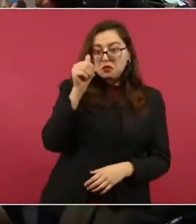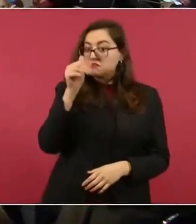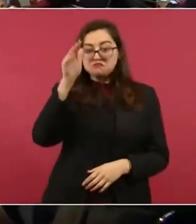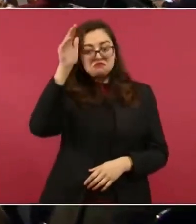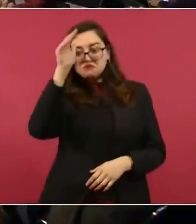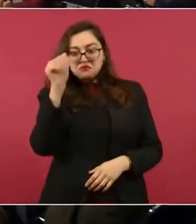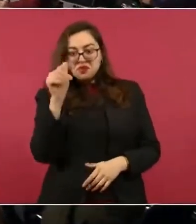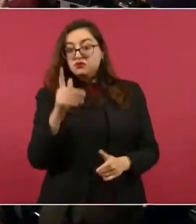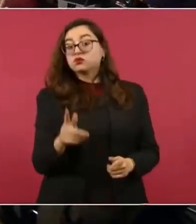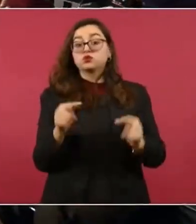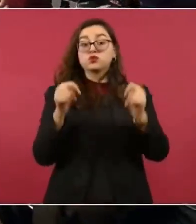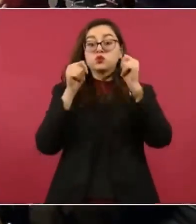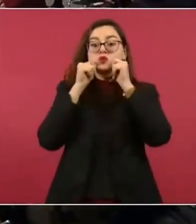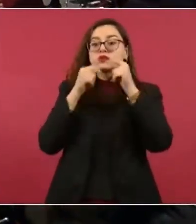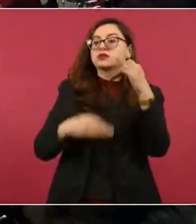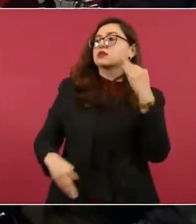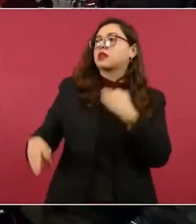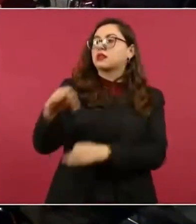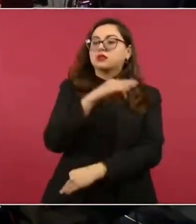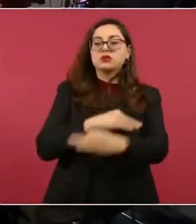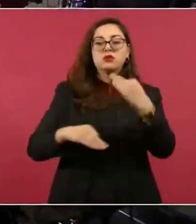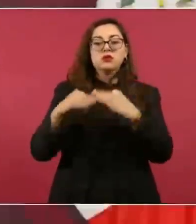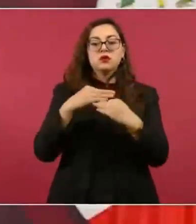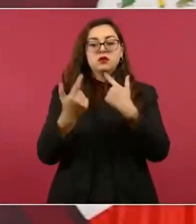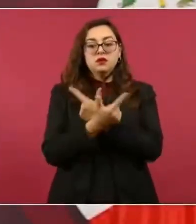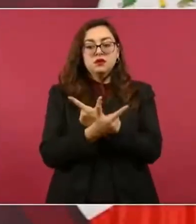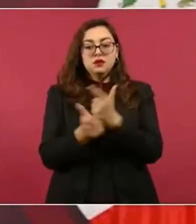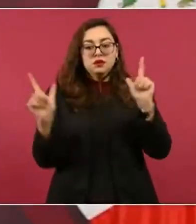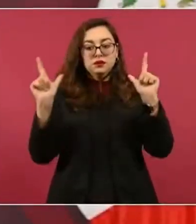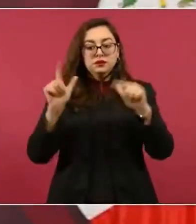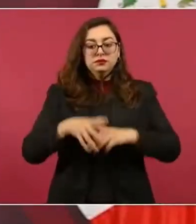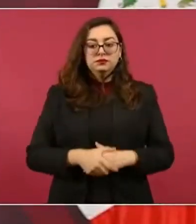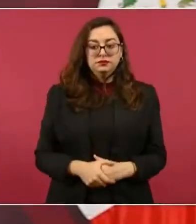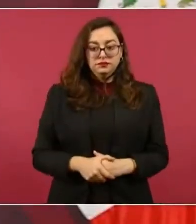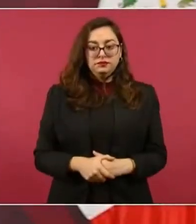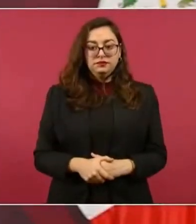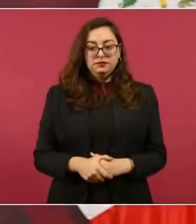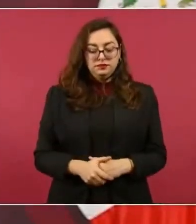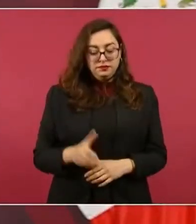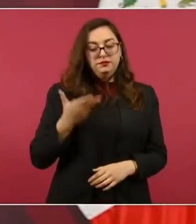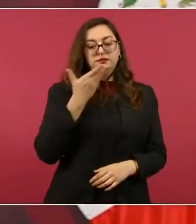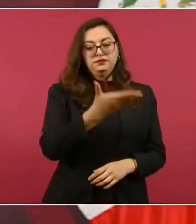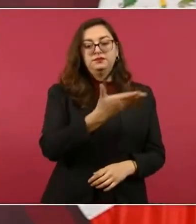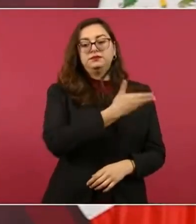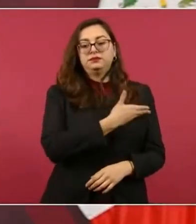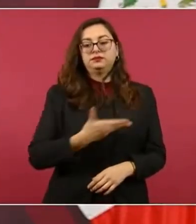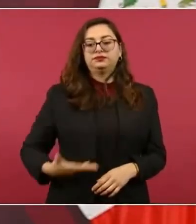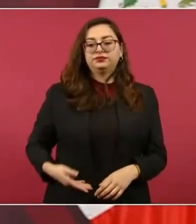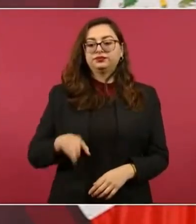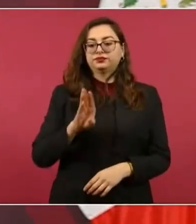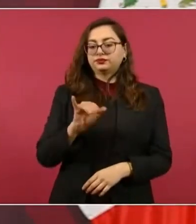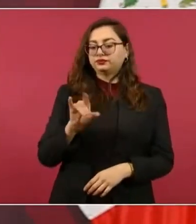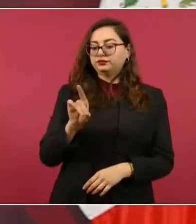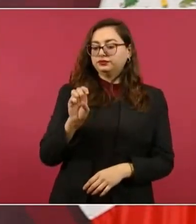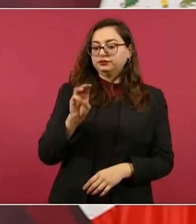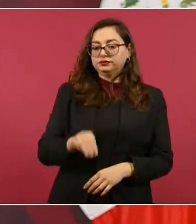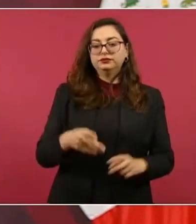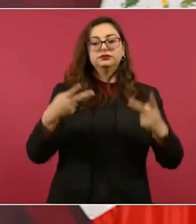Pero también el presidente Biden, es una muy buena persona